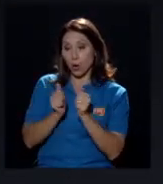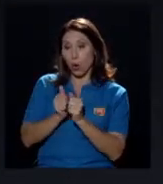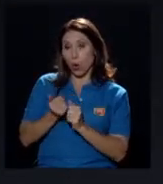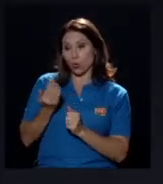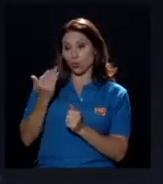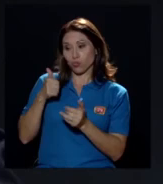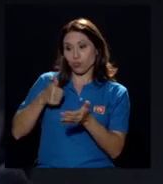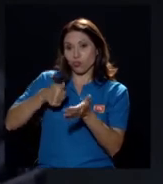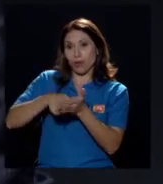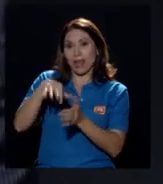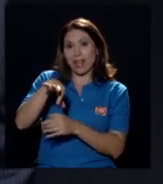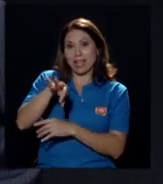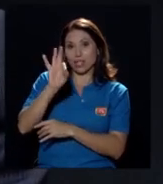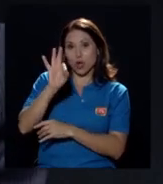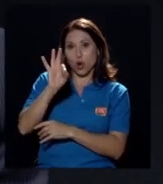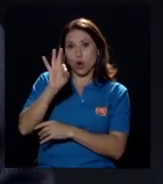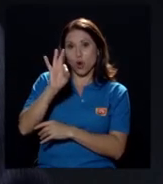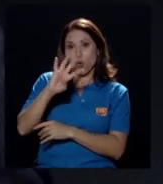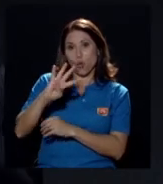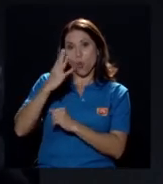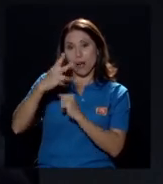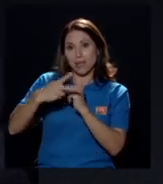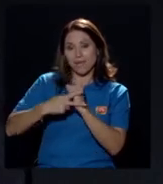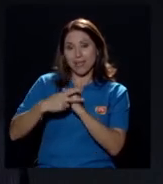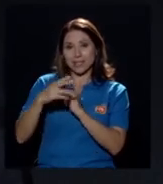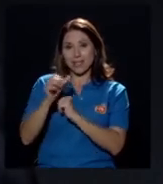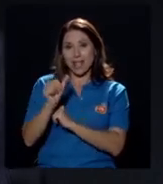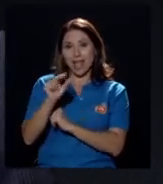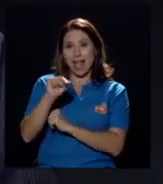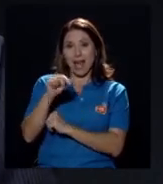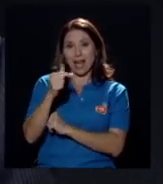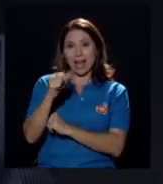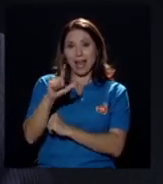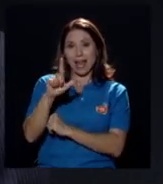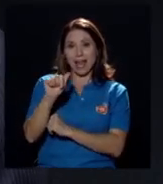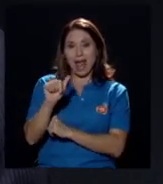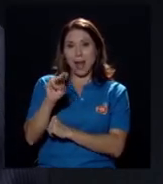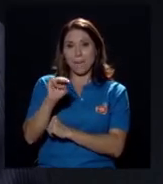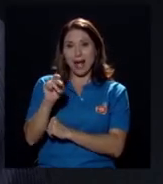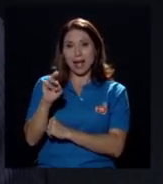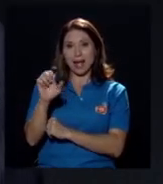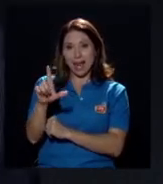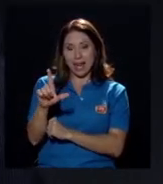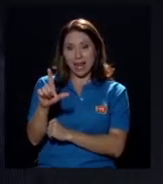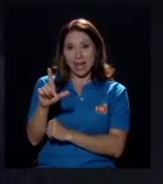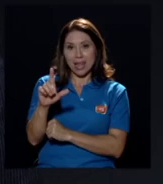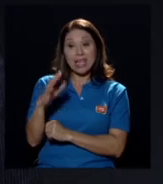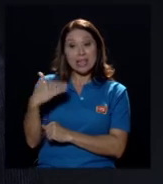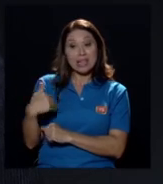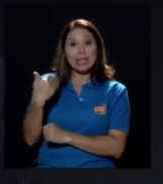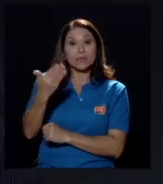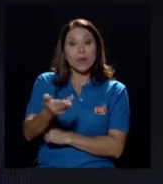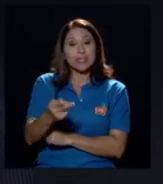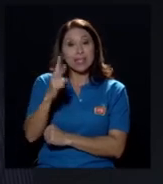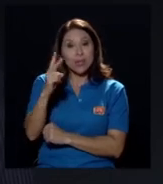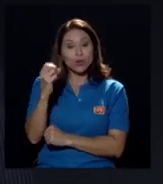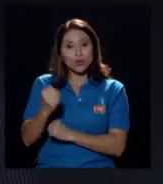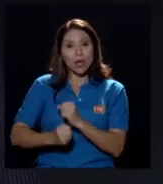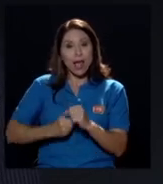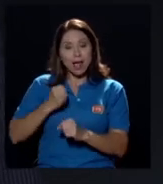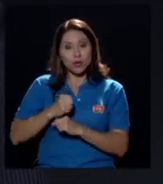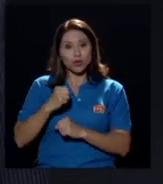por la cuarta vez y después de dos años en el borde eso uno no